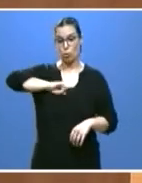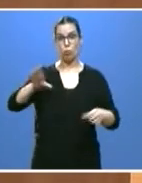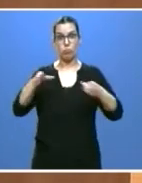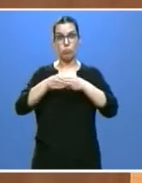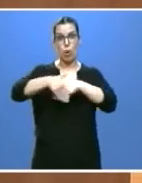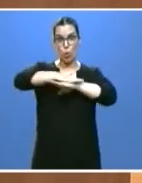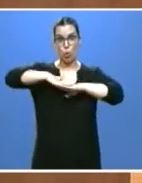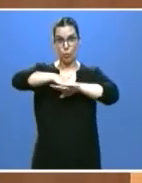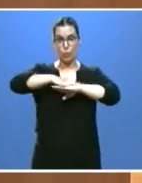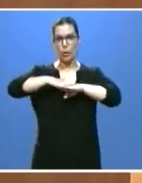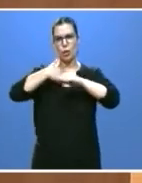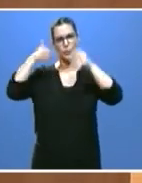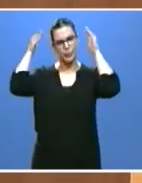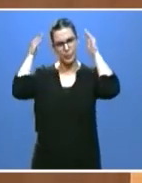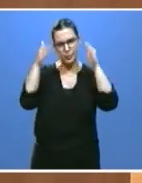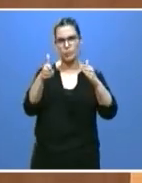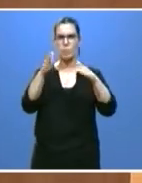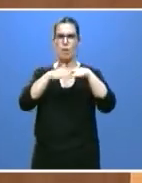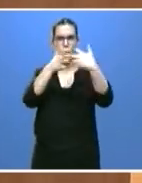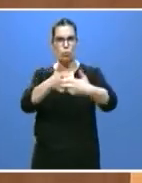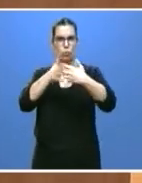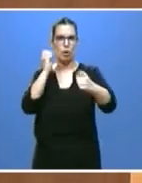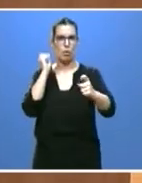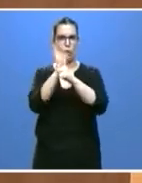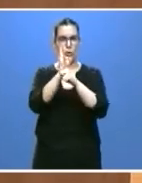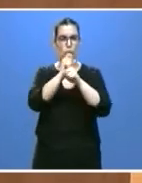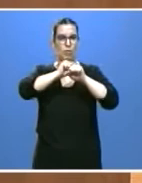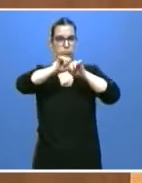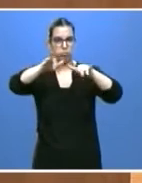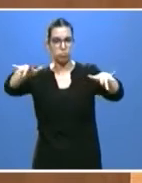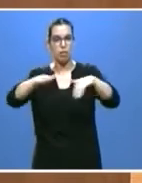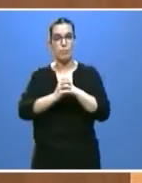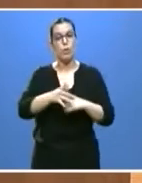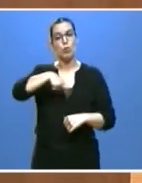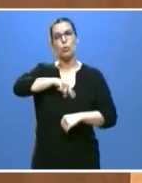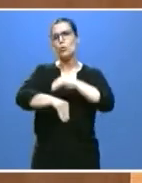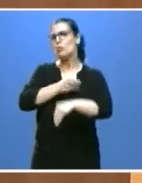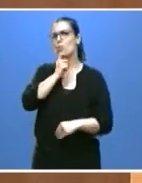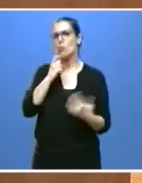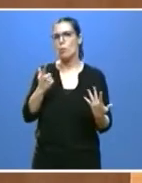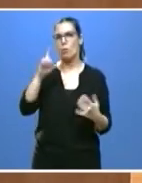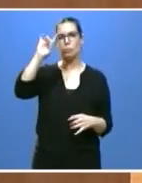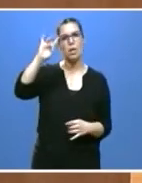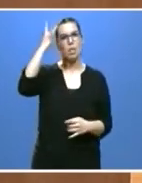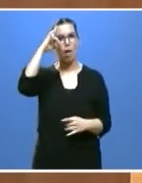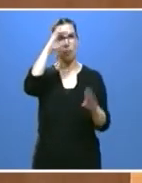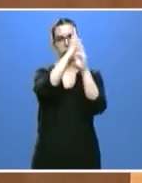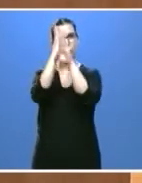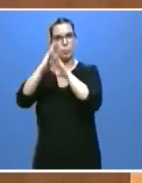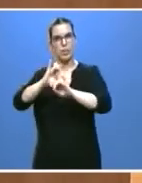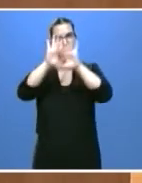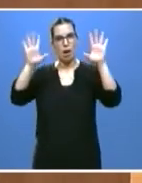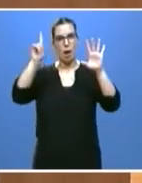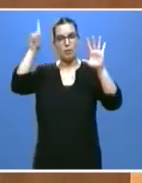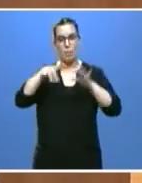volcado en combatir esta pandemia. Lo hemos hecho con las ideas claras y desde la firmeza que da nuestra